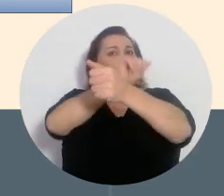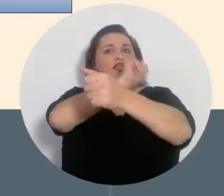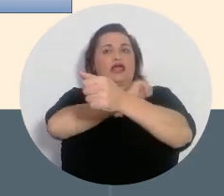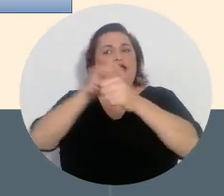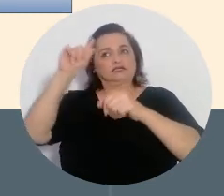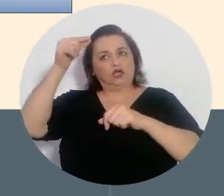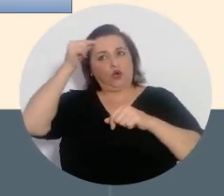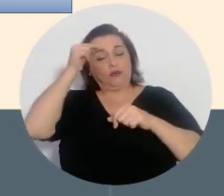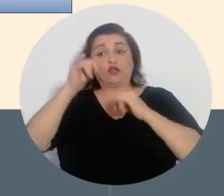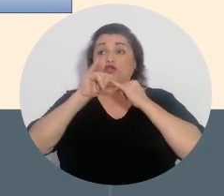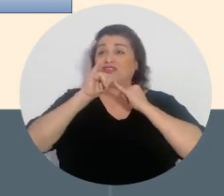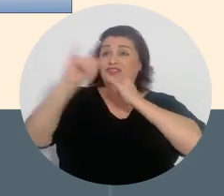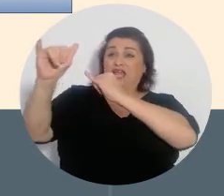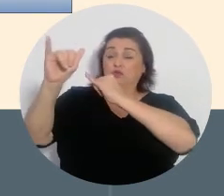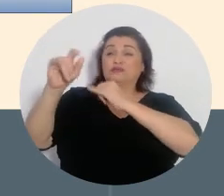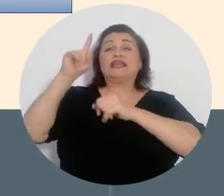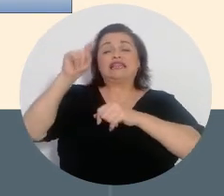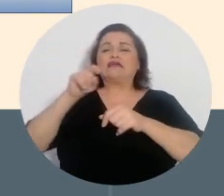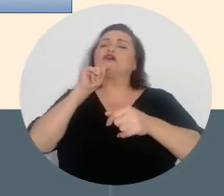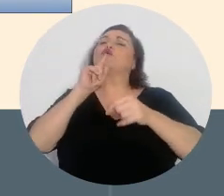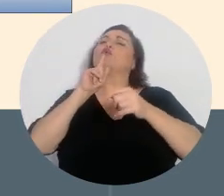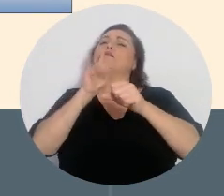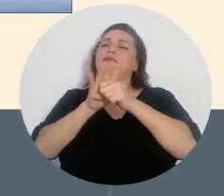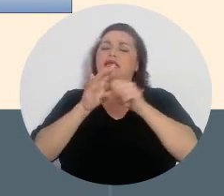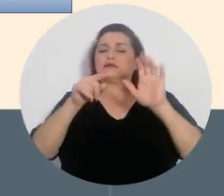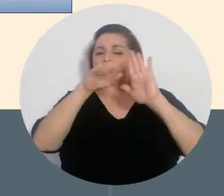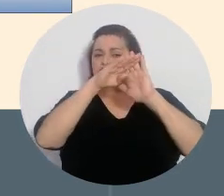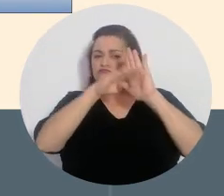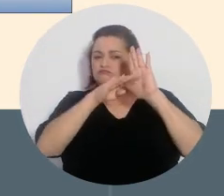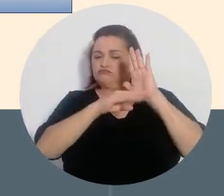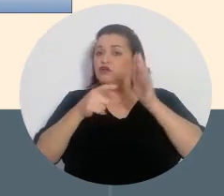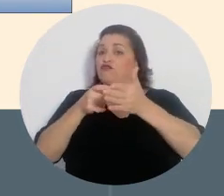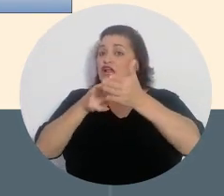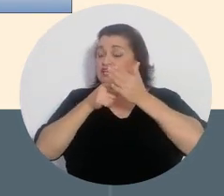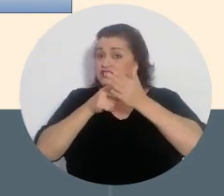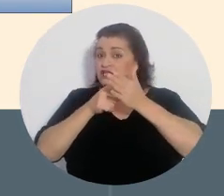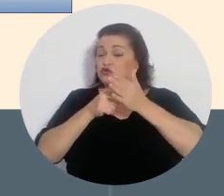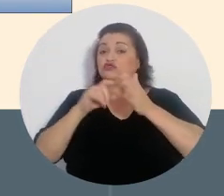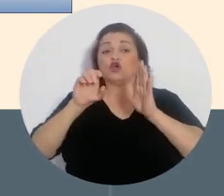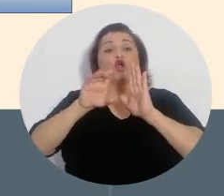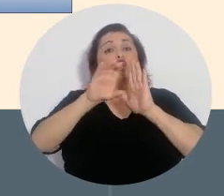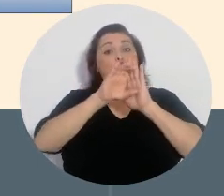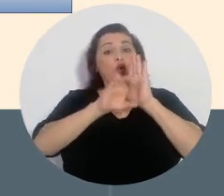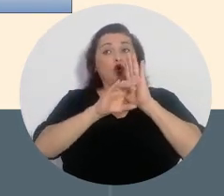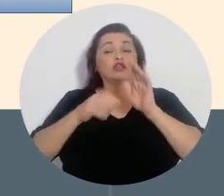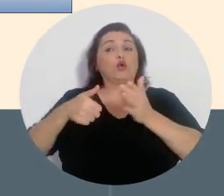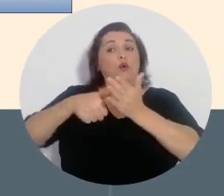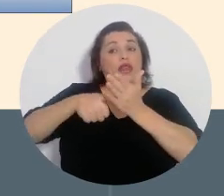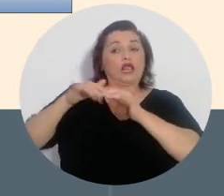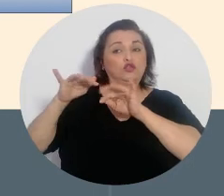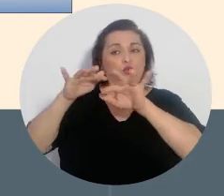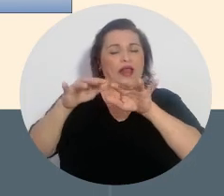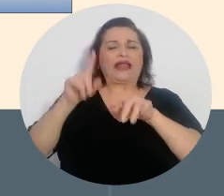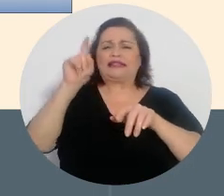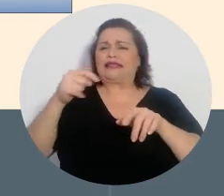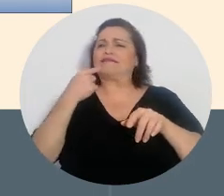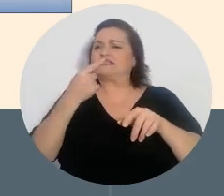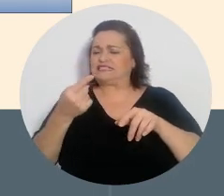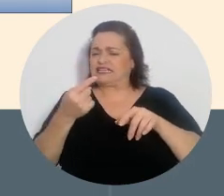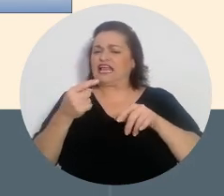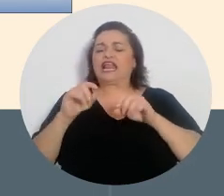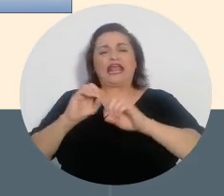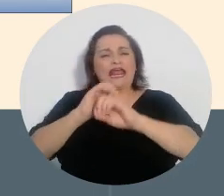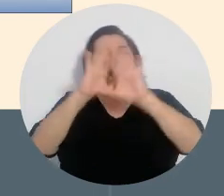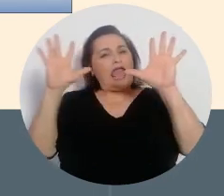gobierno. La denuncia tiene que cumplir con una serie de requisitos que están enlistados en el Código Electoral, dentro de los que se destaca que esté